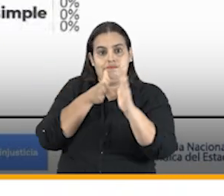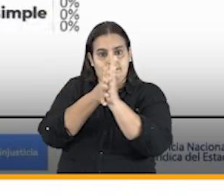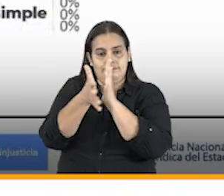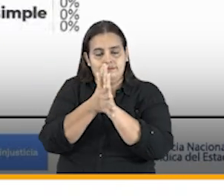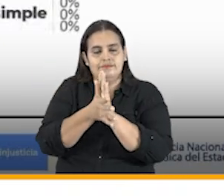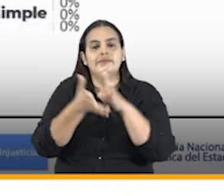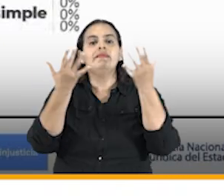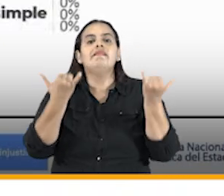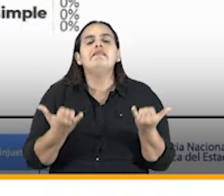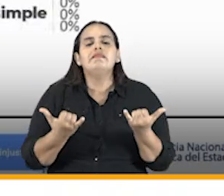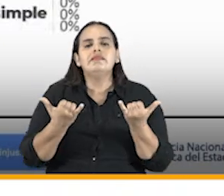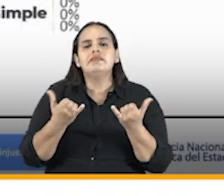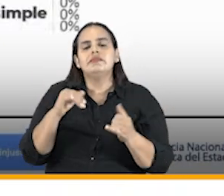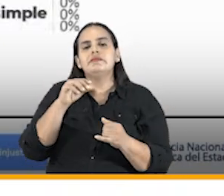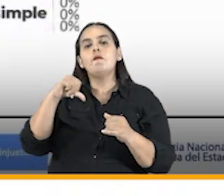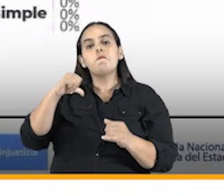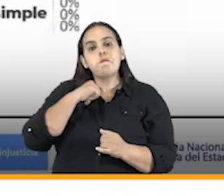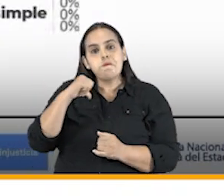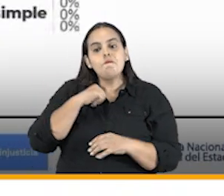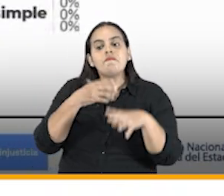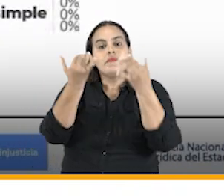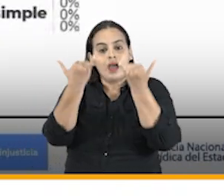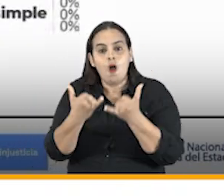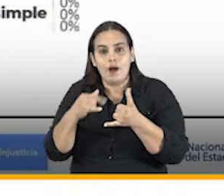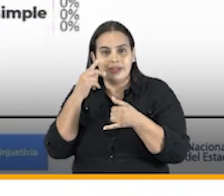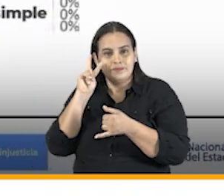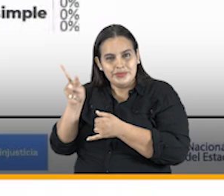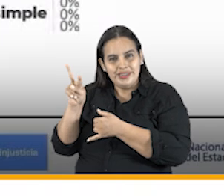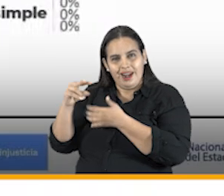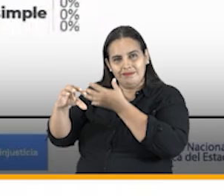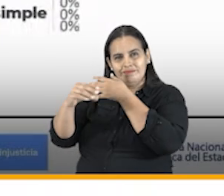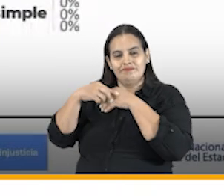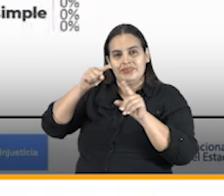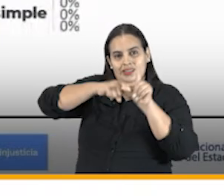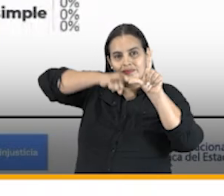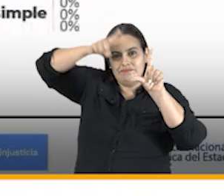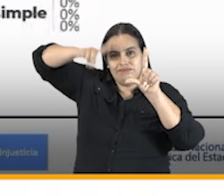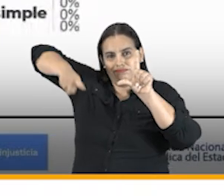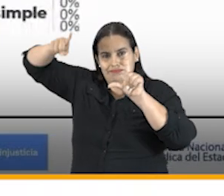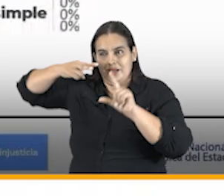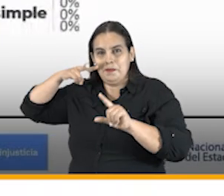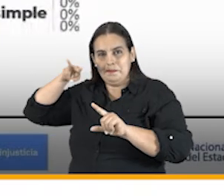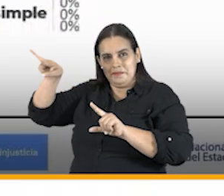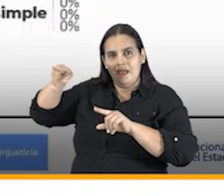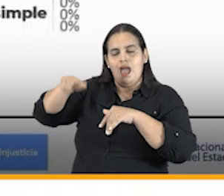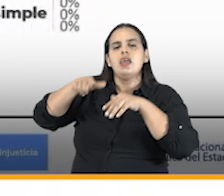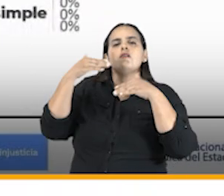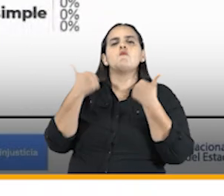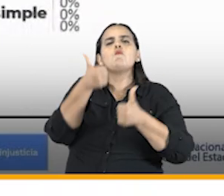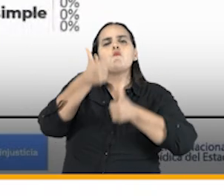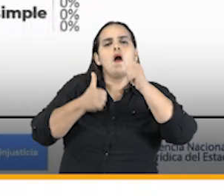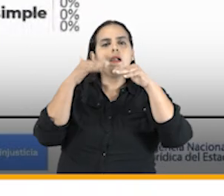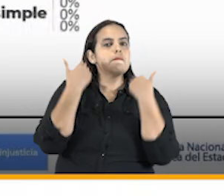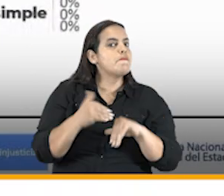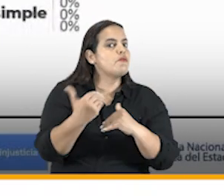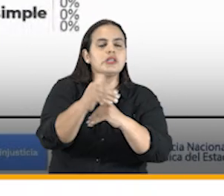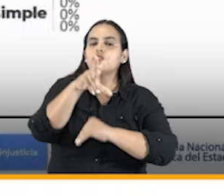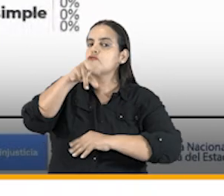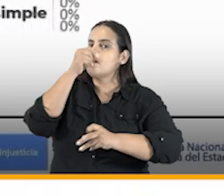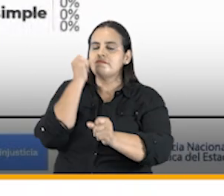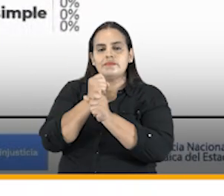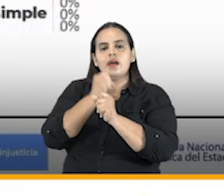tenemos en esta gráfica que pueden ver qué tipo de procesos no laborales tenemos.